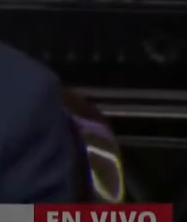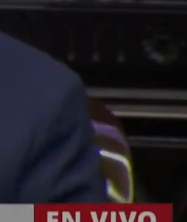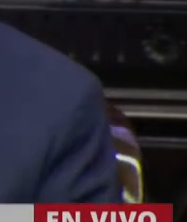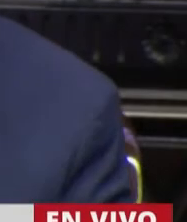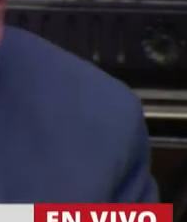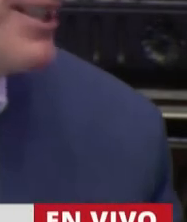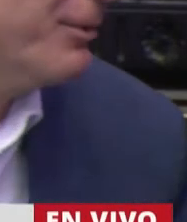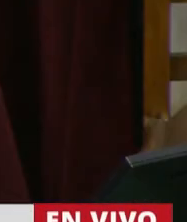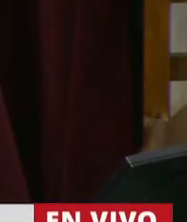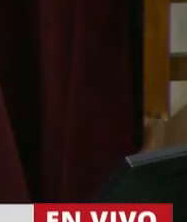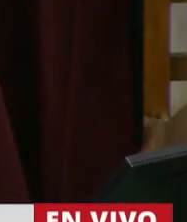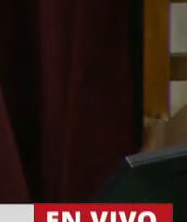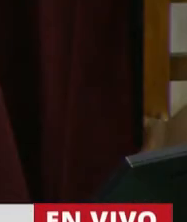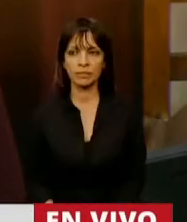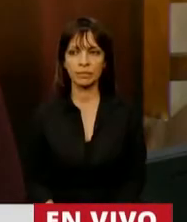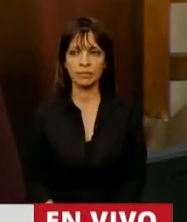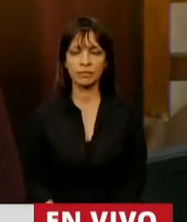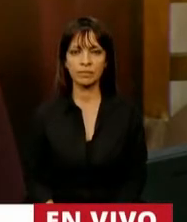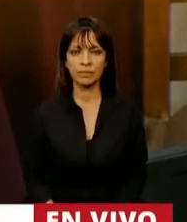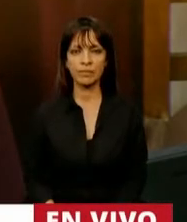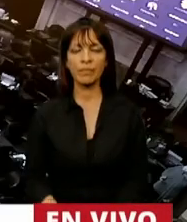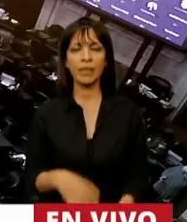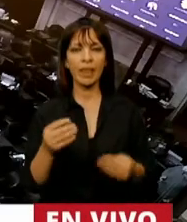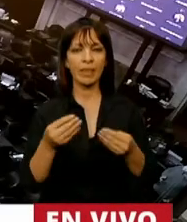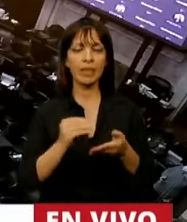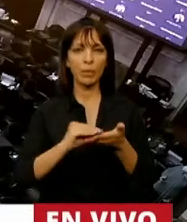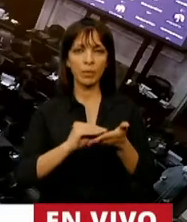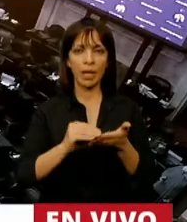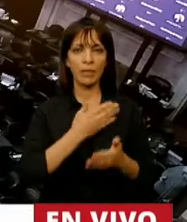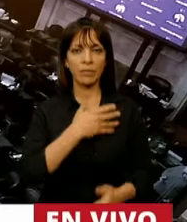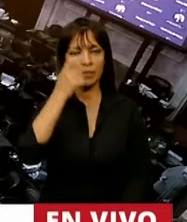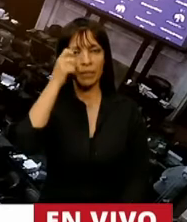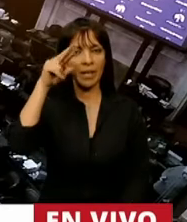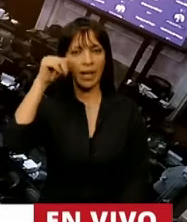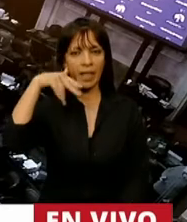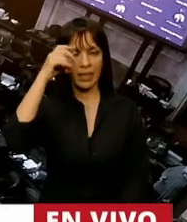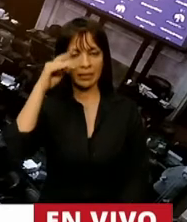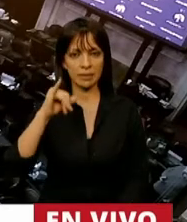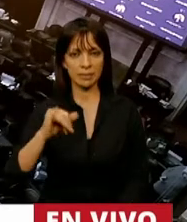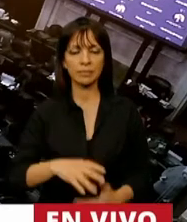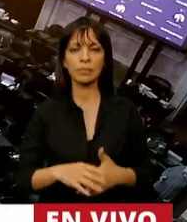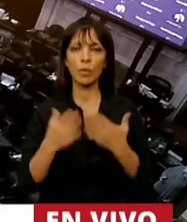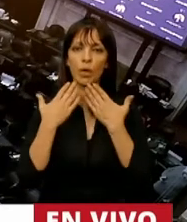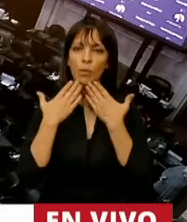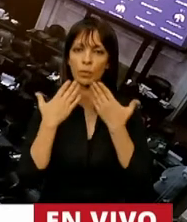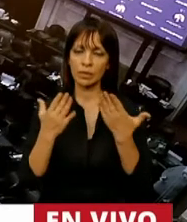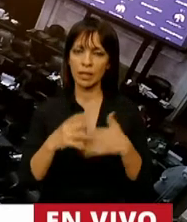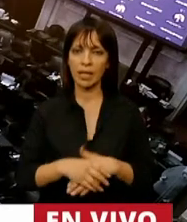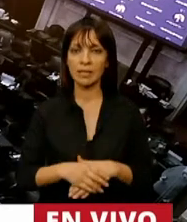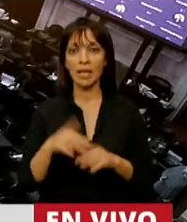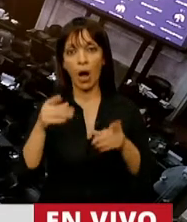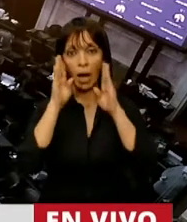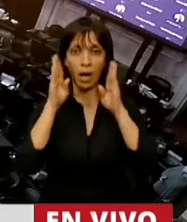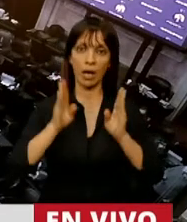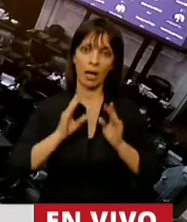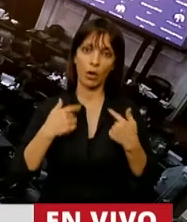Tiene la palabra el diputado Eduardo Fernández. Gracias, presidente. Espero que no se fanatice conmigo